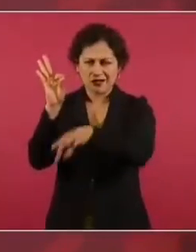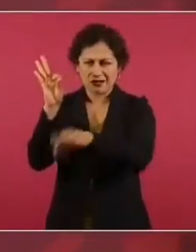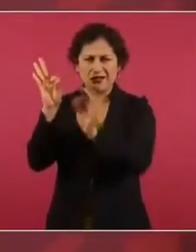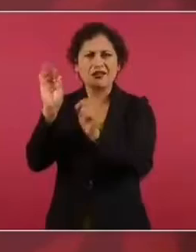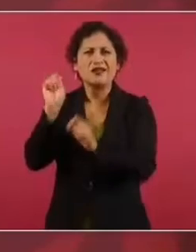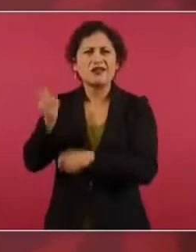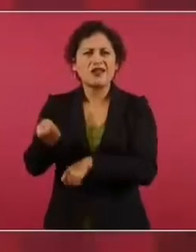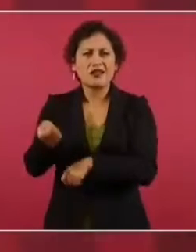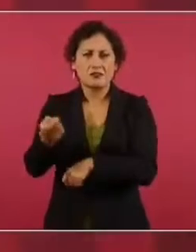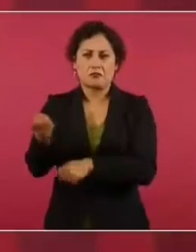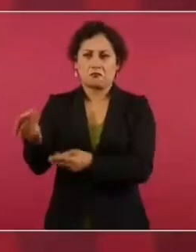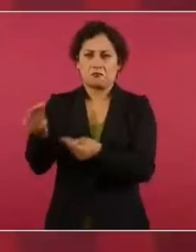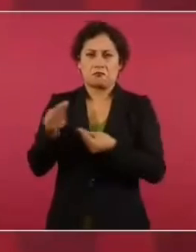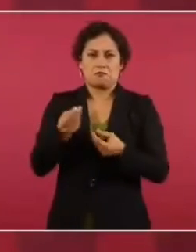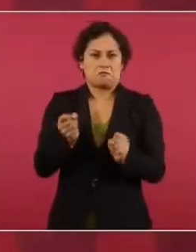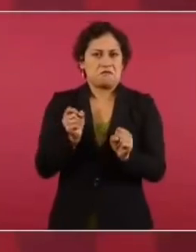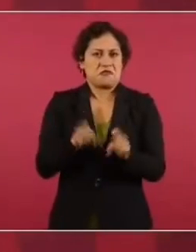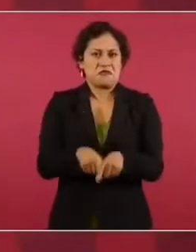lo que yo aquí digo.